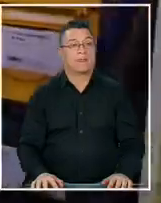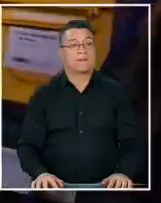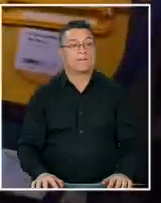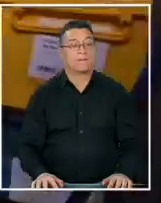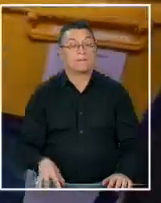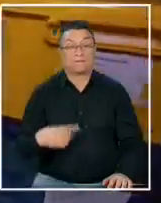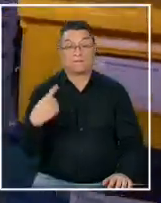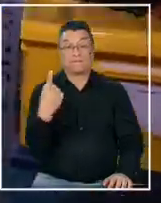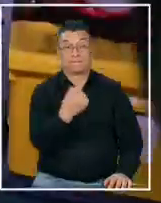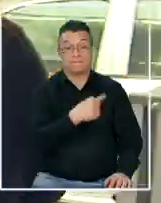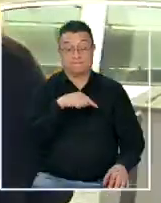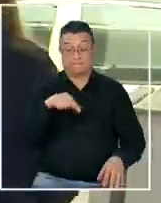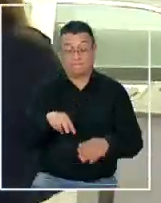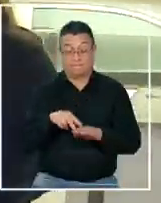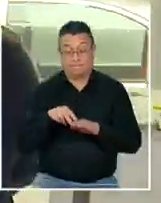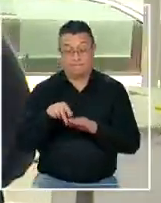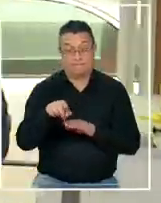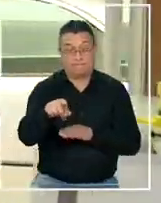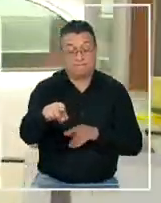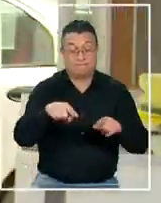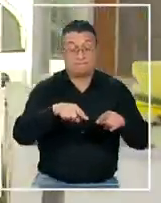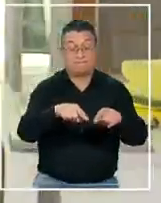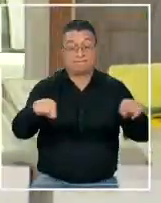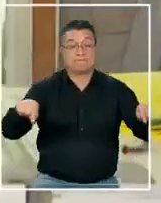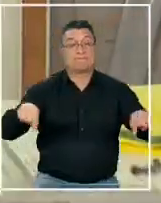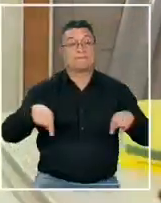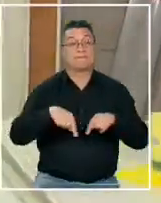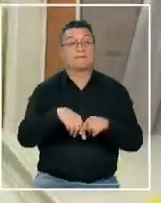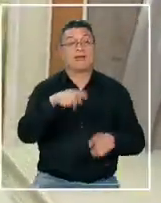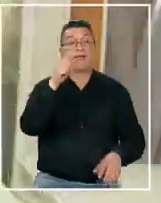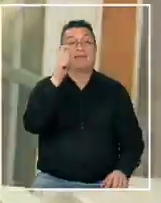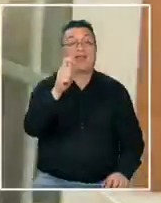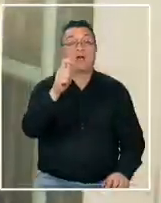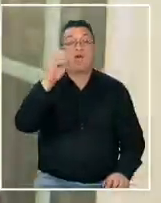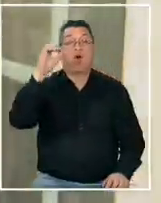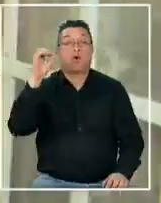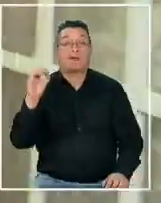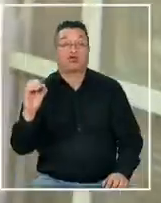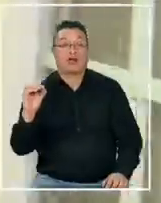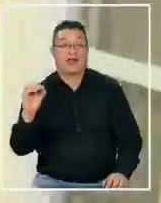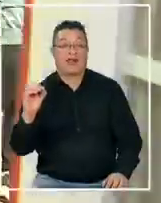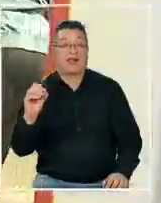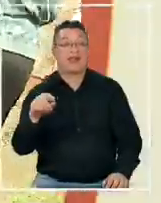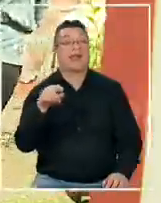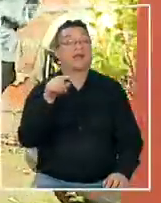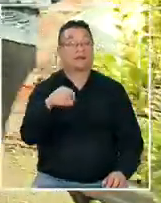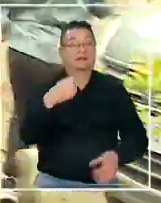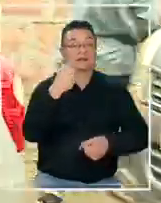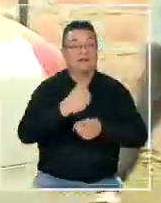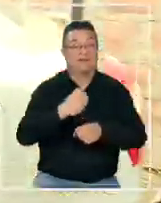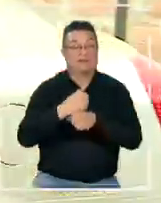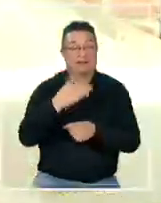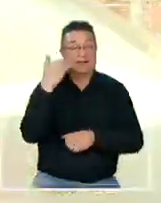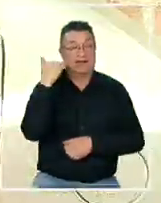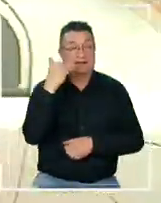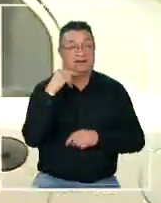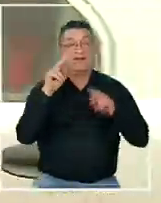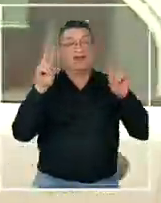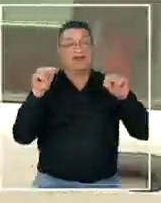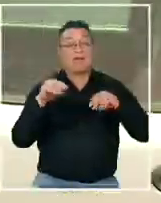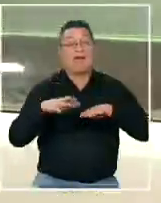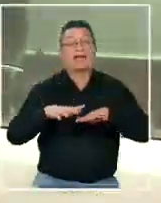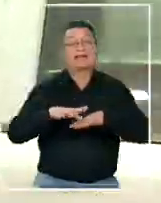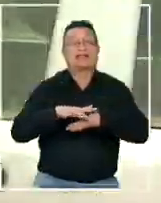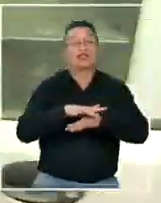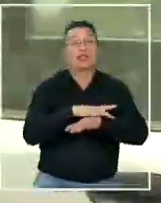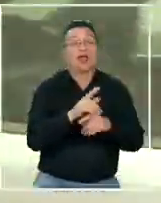por acá vamos a salir para llegar a la sala de terapia ocupacional donde trabajan los chiquillos el área sensorial